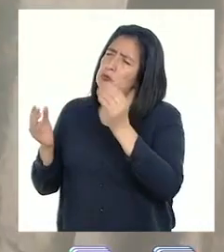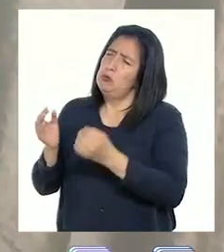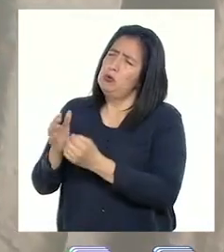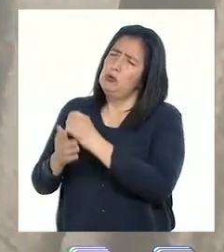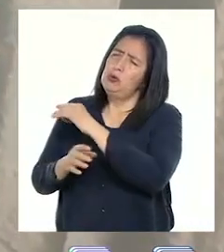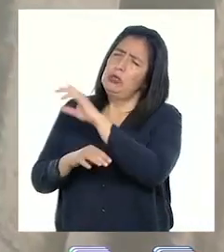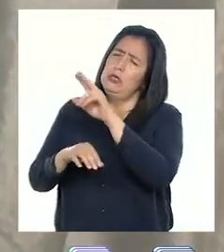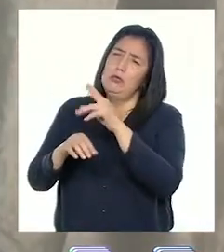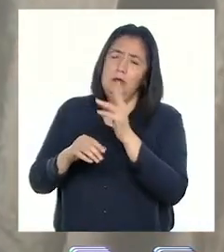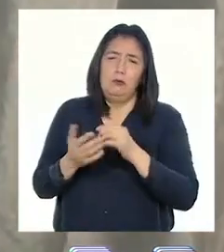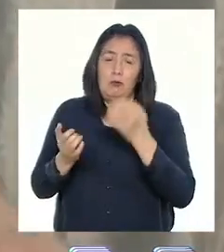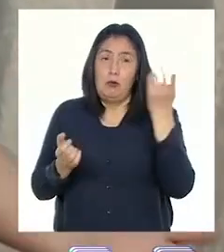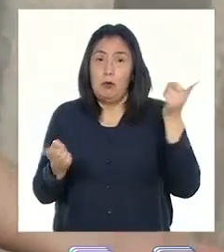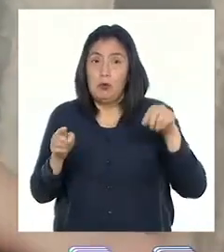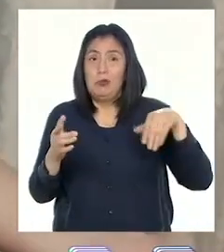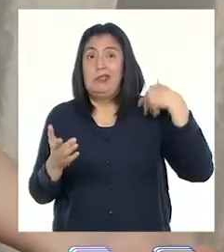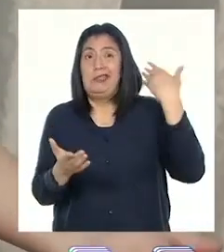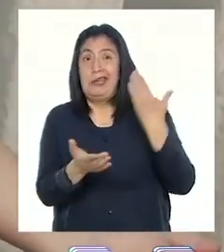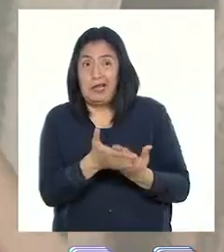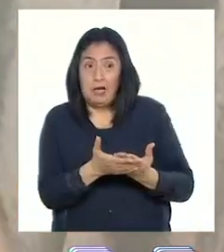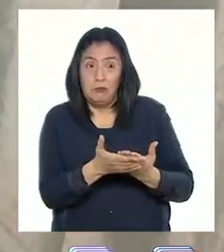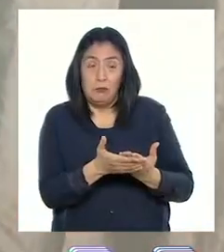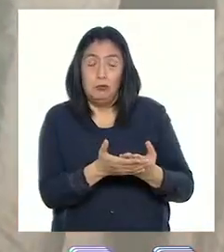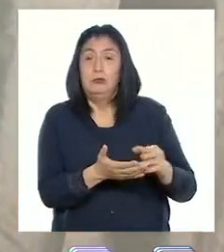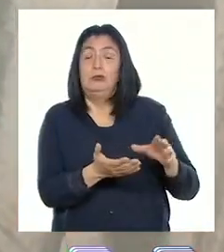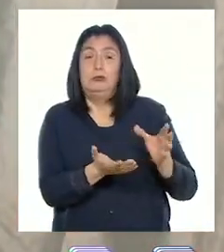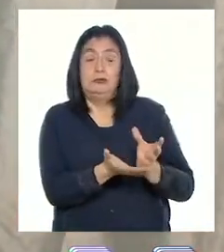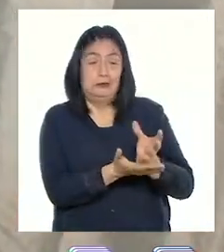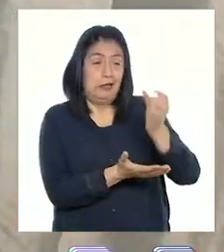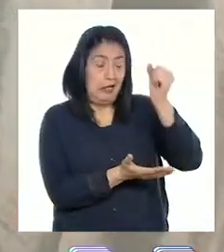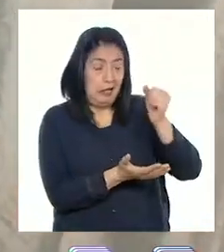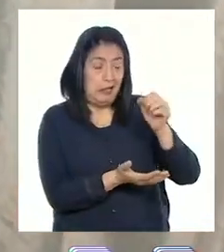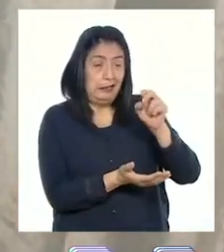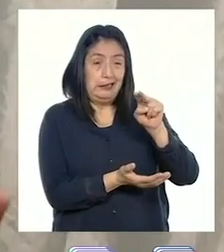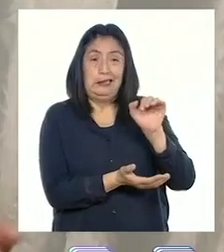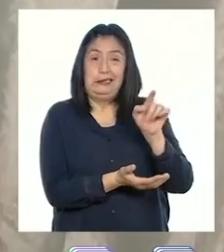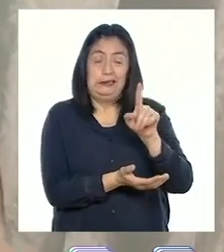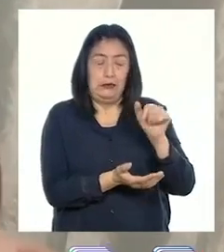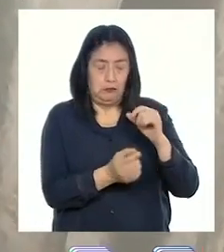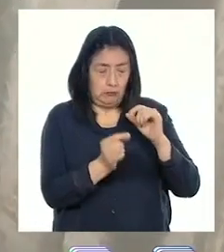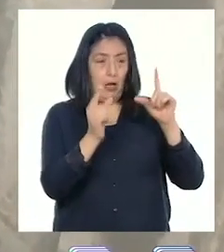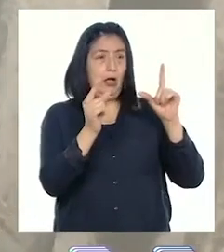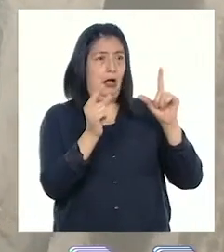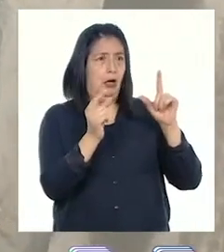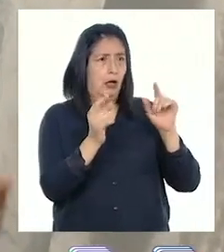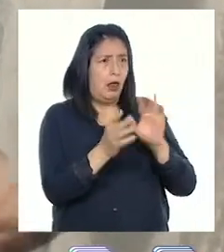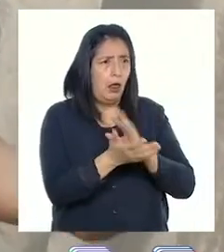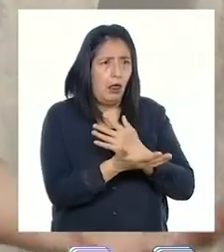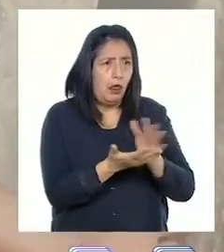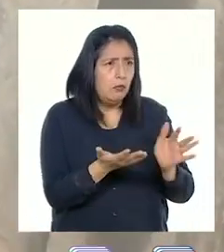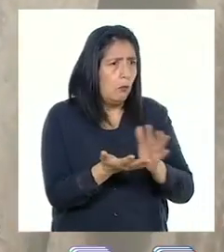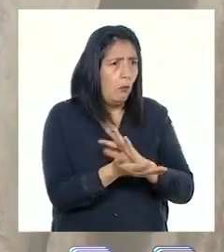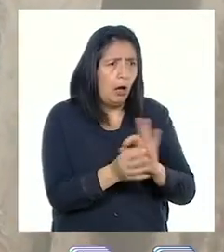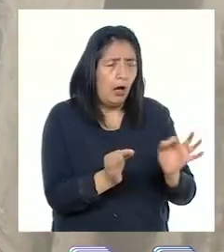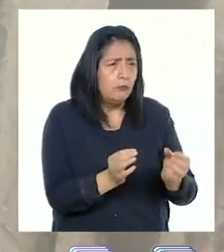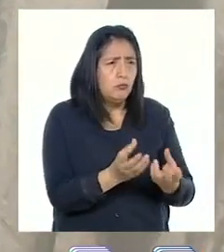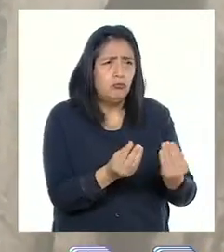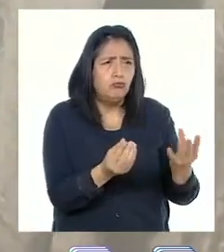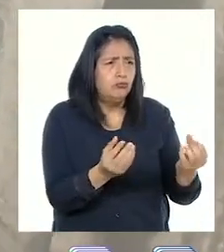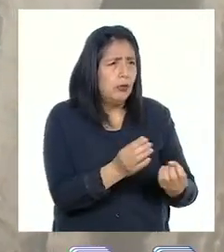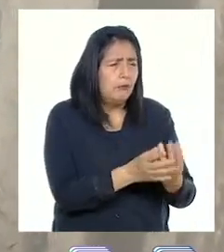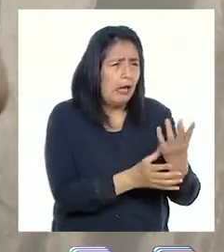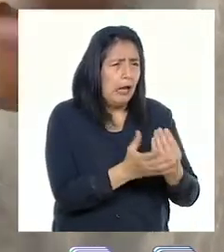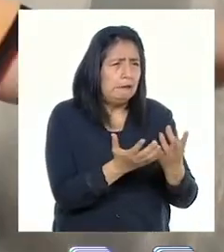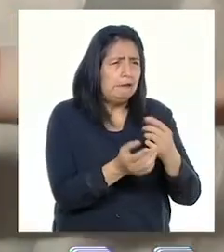pero cuando finalmente llegamos, sí que me sorprendí. No había tantas plantas.